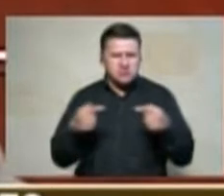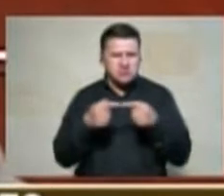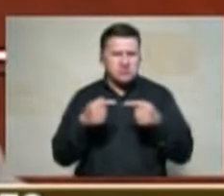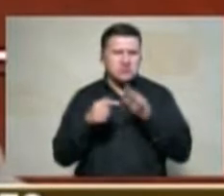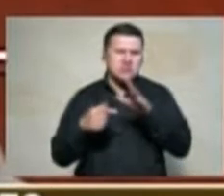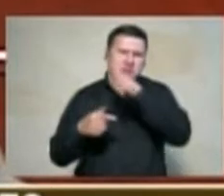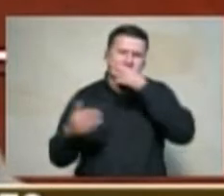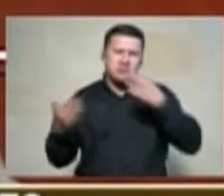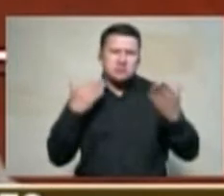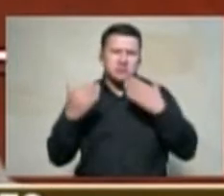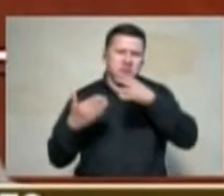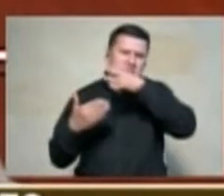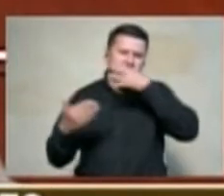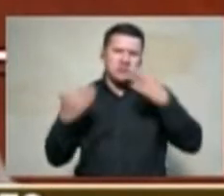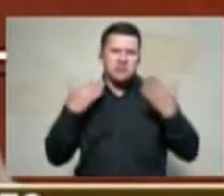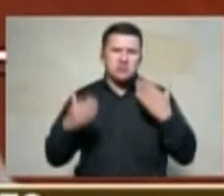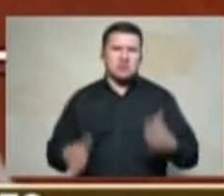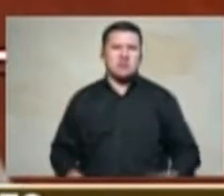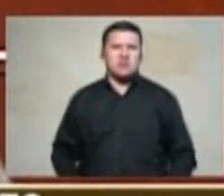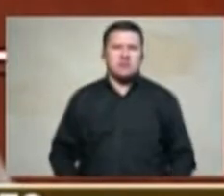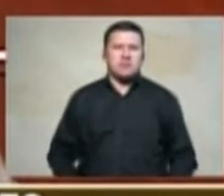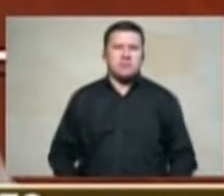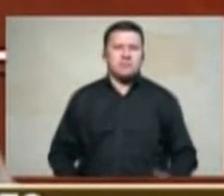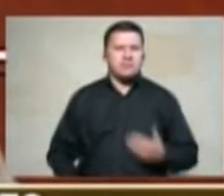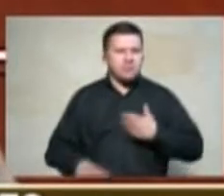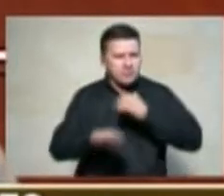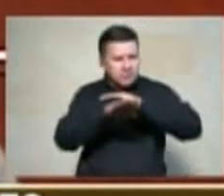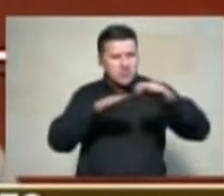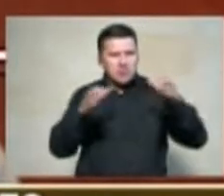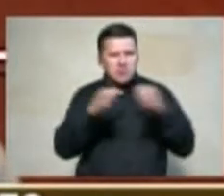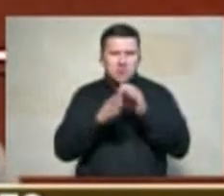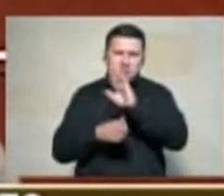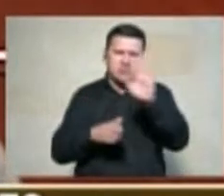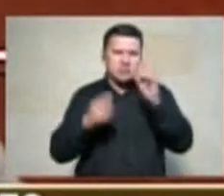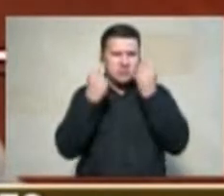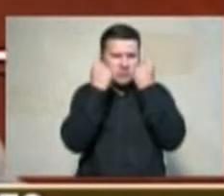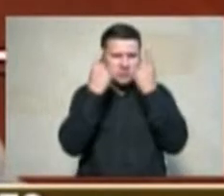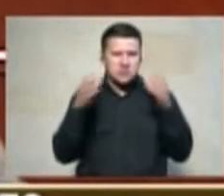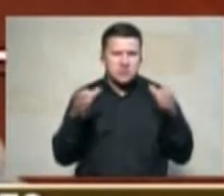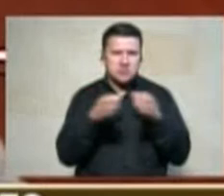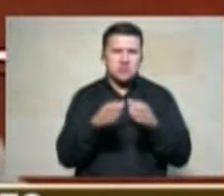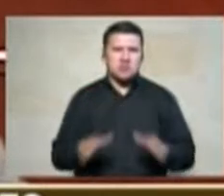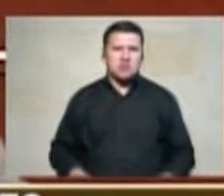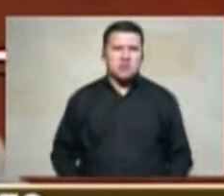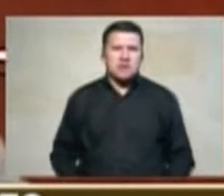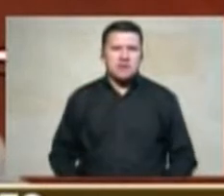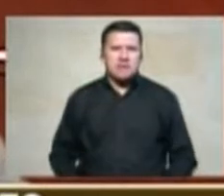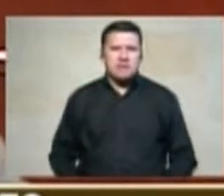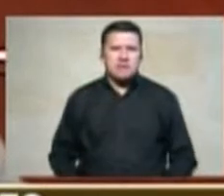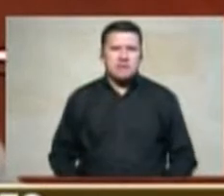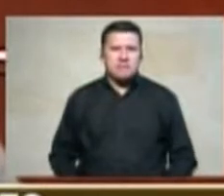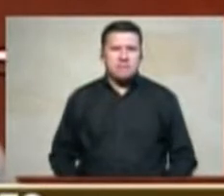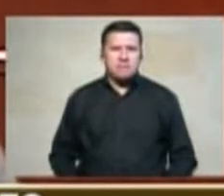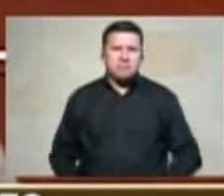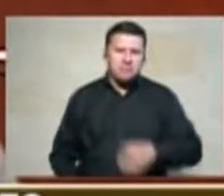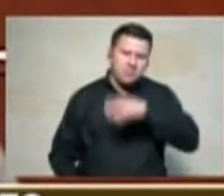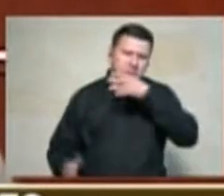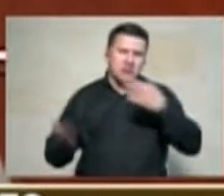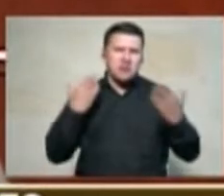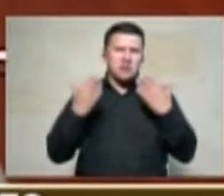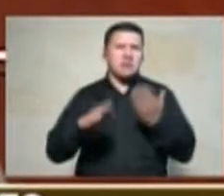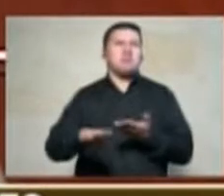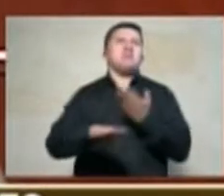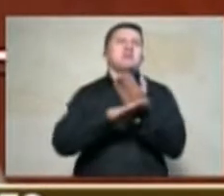campesino contra campesino yo los invito a ustedes a que entiendan que los campesinos